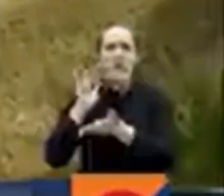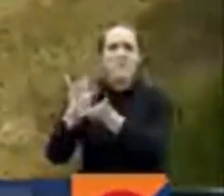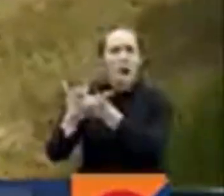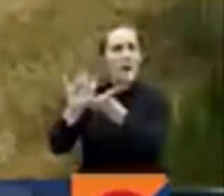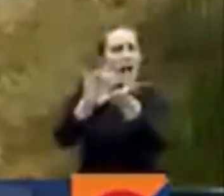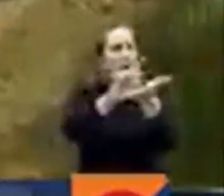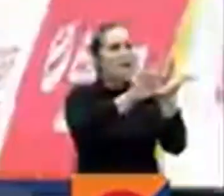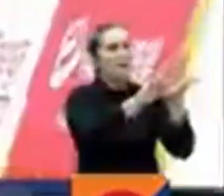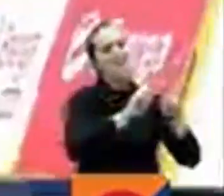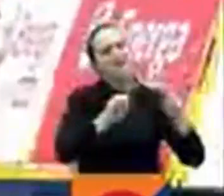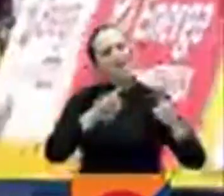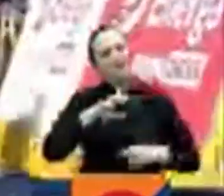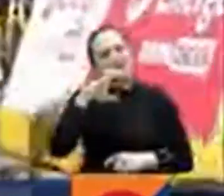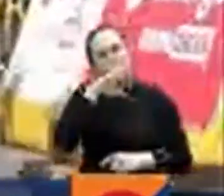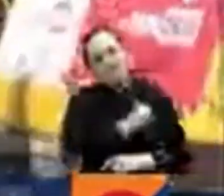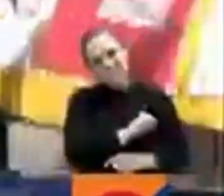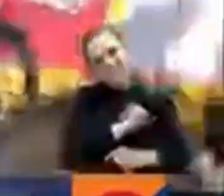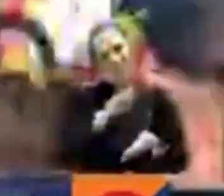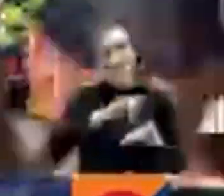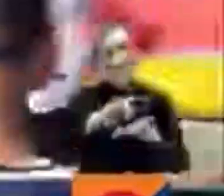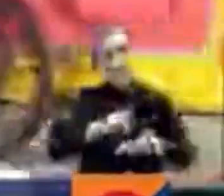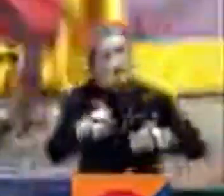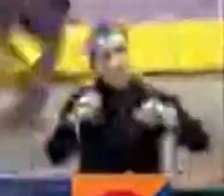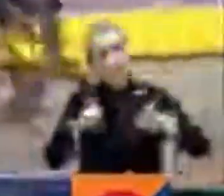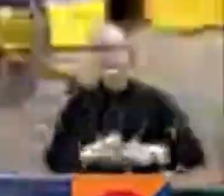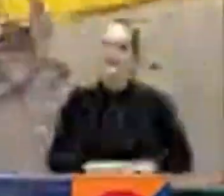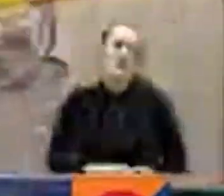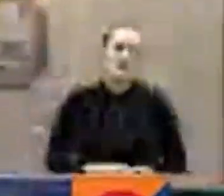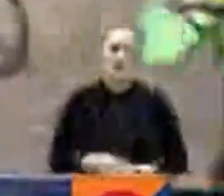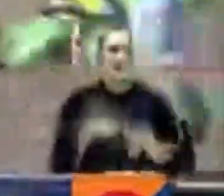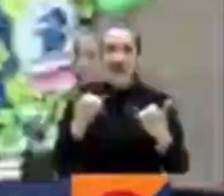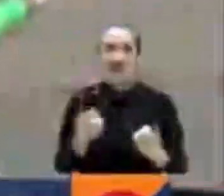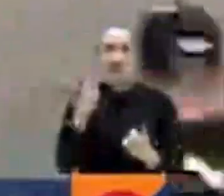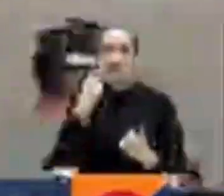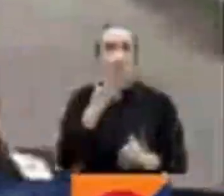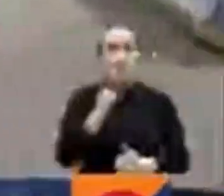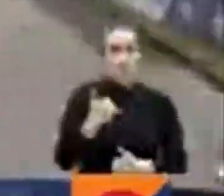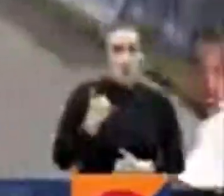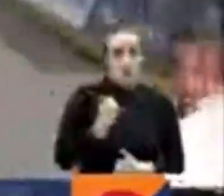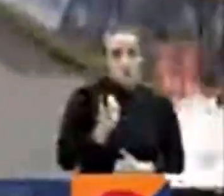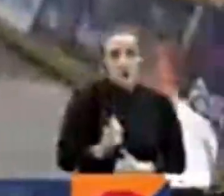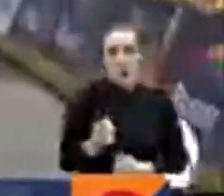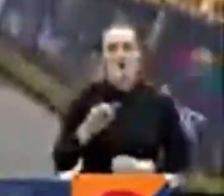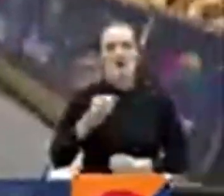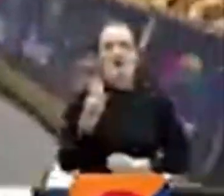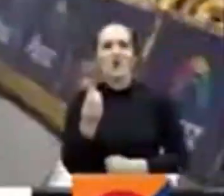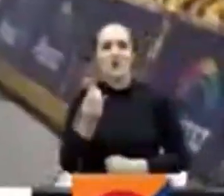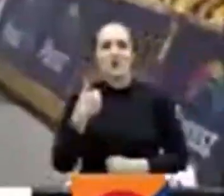tenido infortunadamente participaciones no tan buenas en las pruebas juniors y sub-23